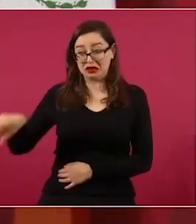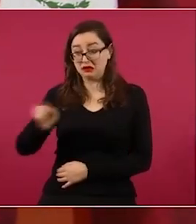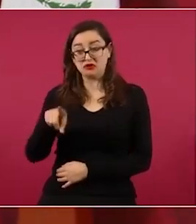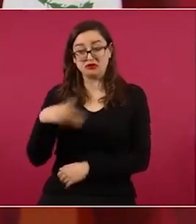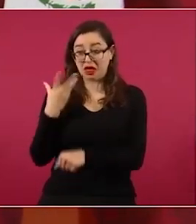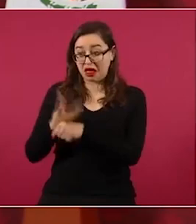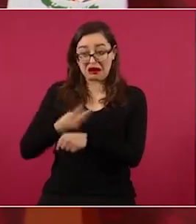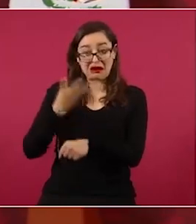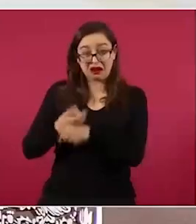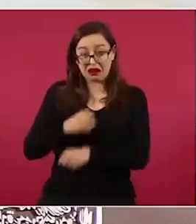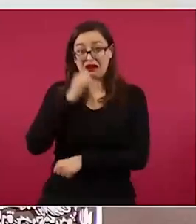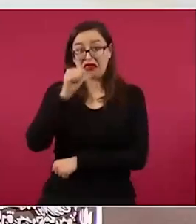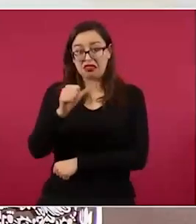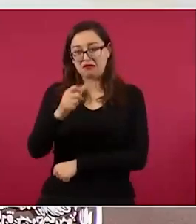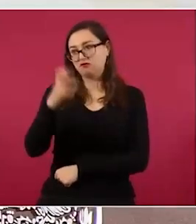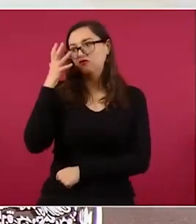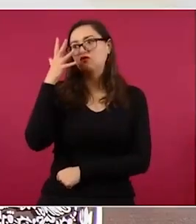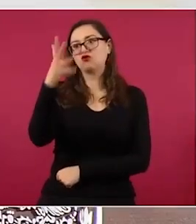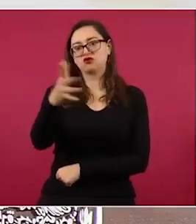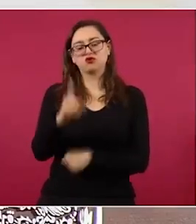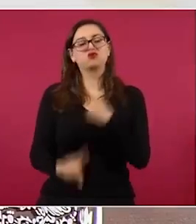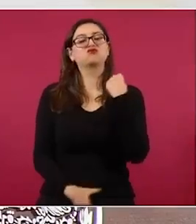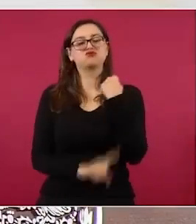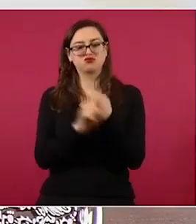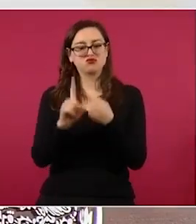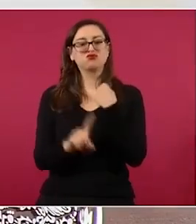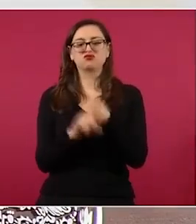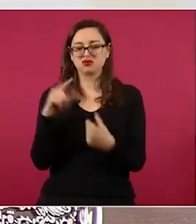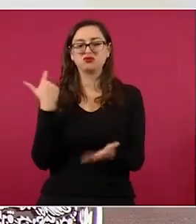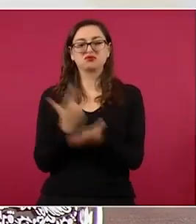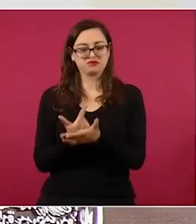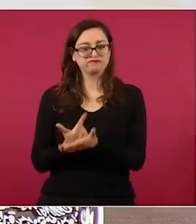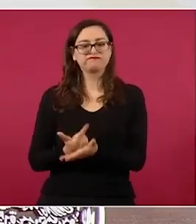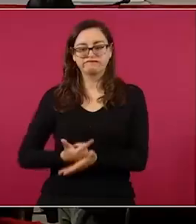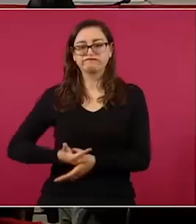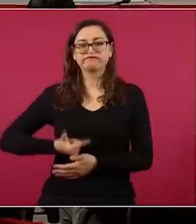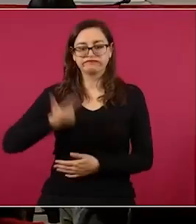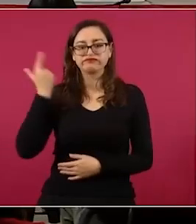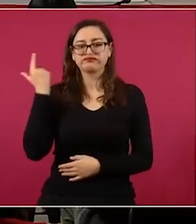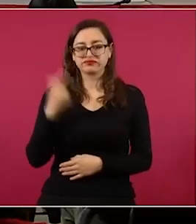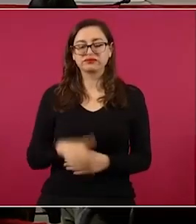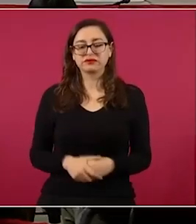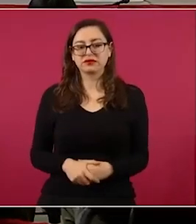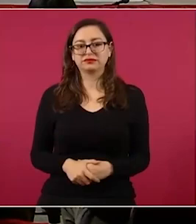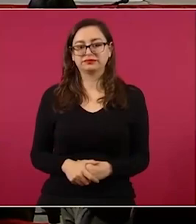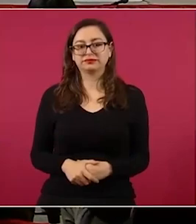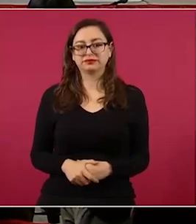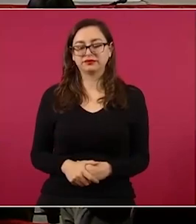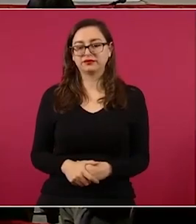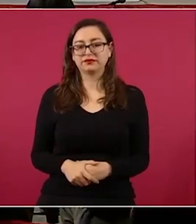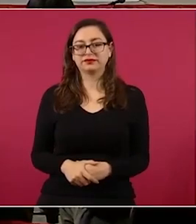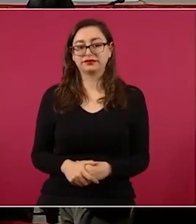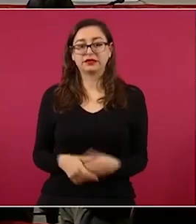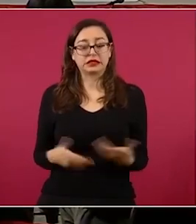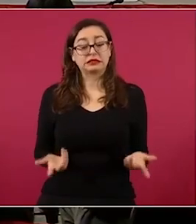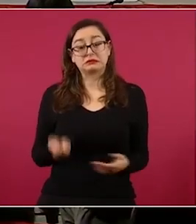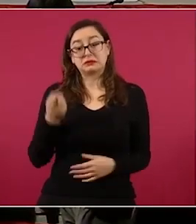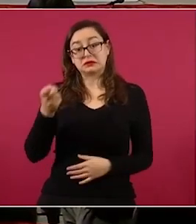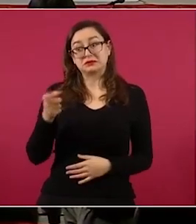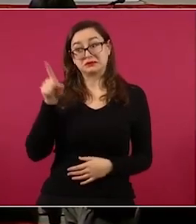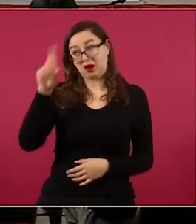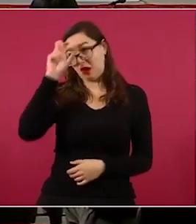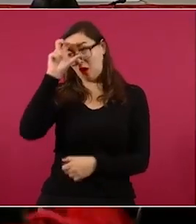agrave su conflicto de falta de energía. Eso es lo que